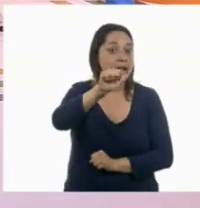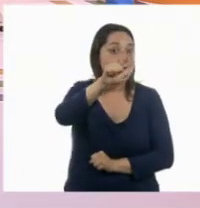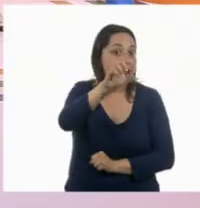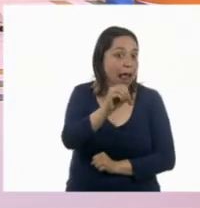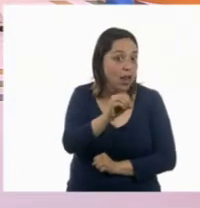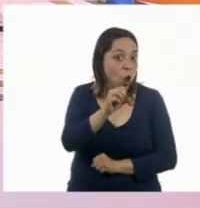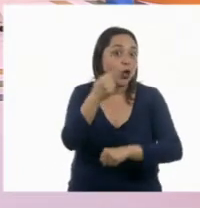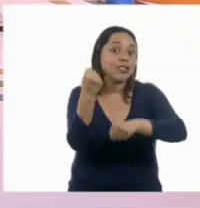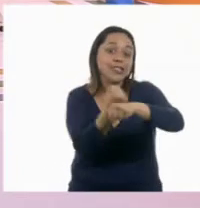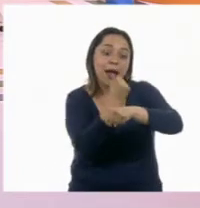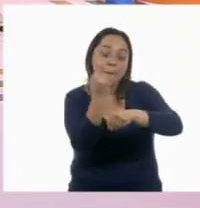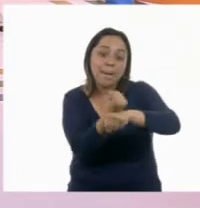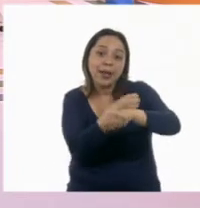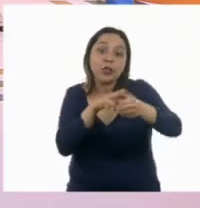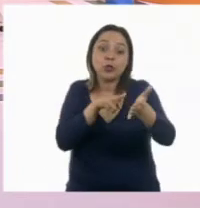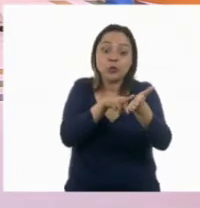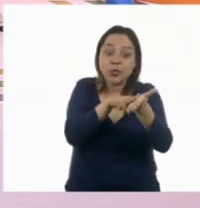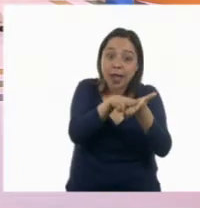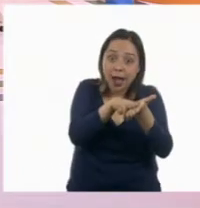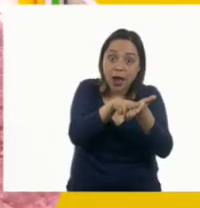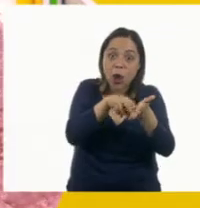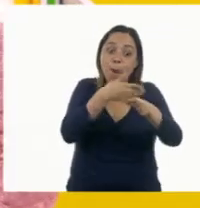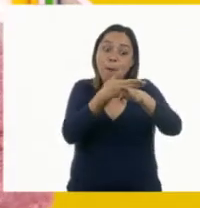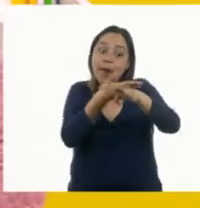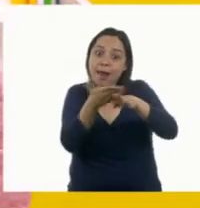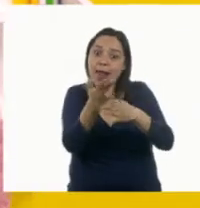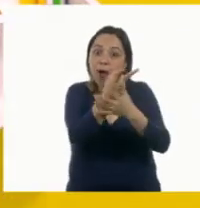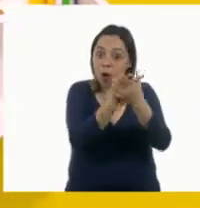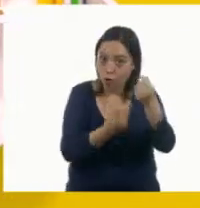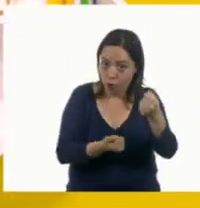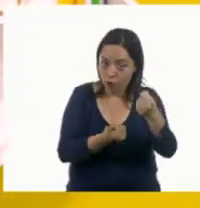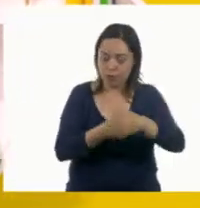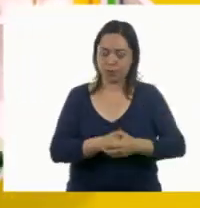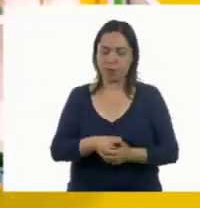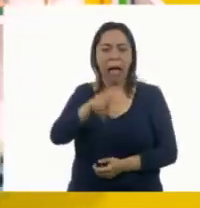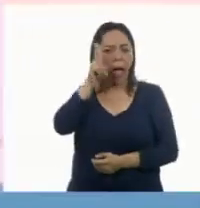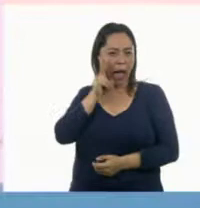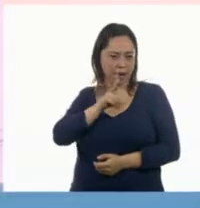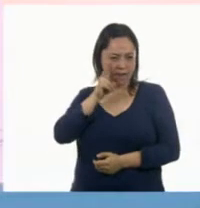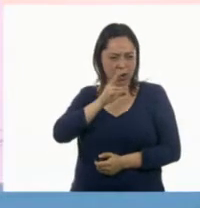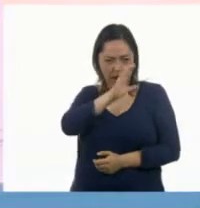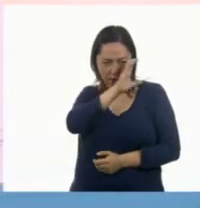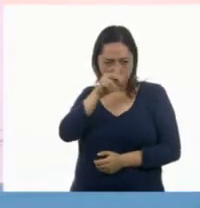zapatos negros con blanco. A ver, observemos bien la foto.